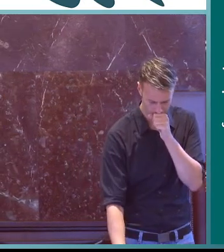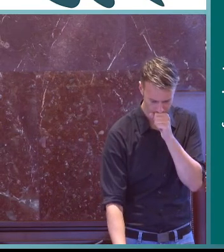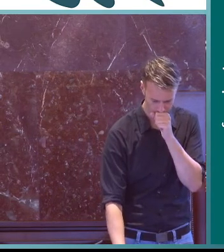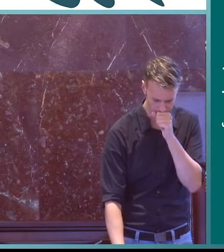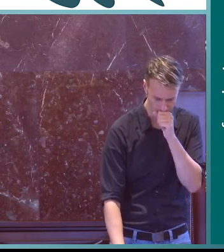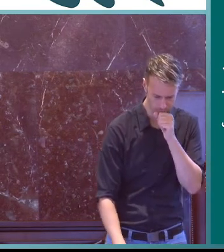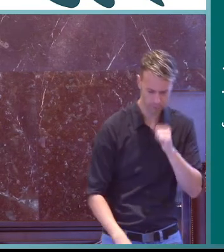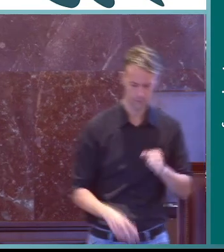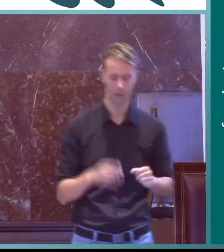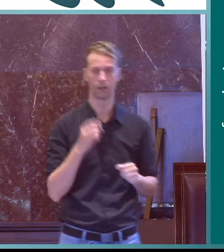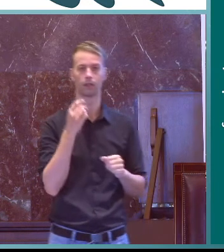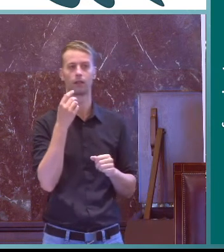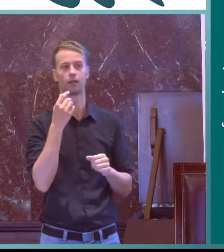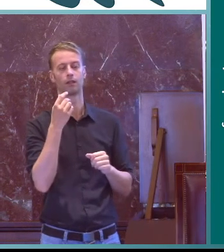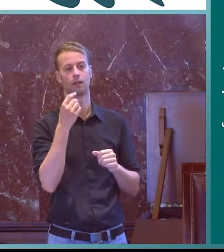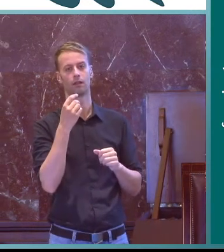mucha gente